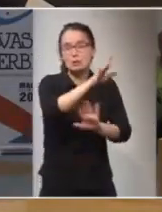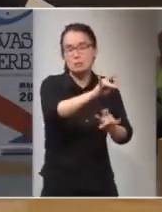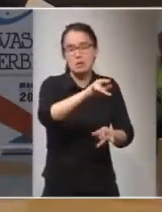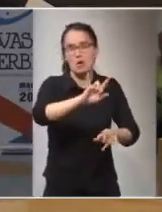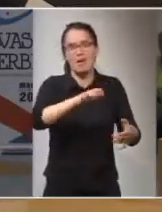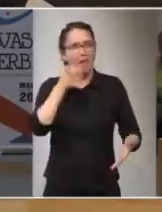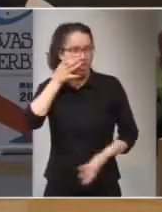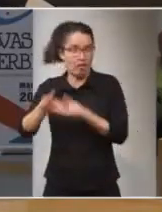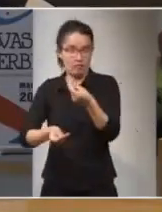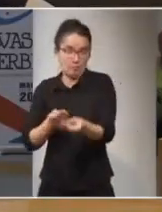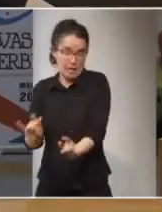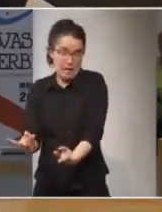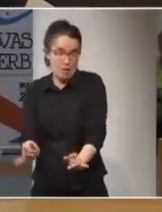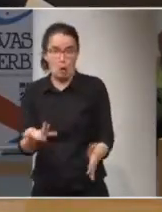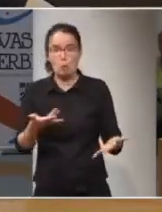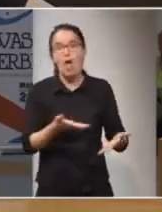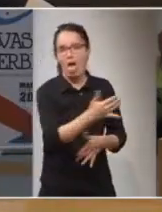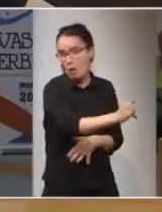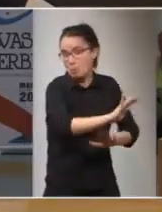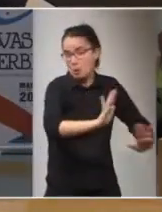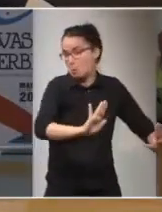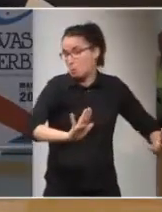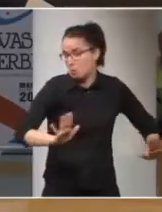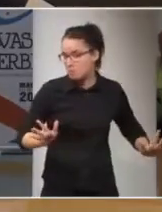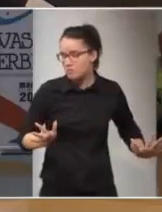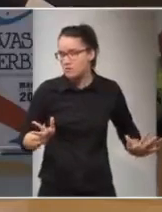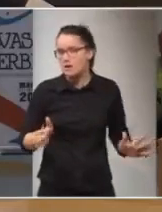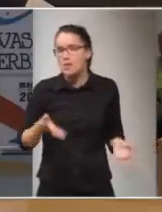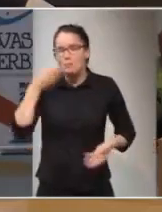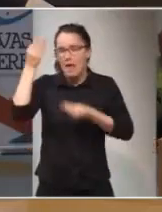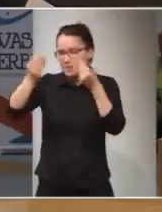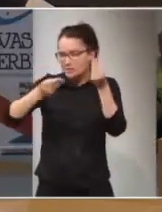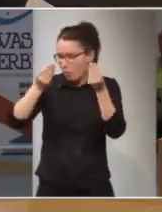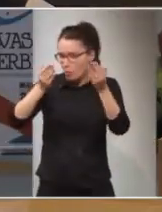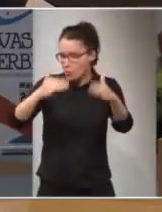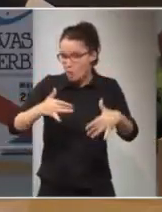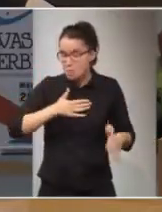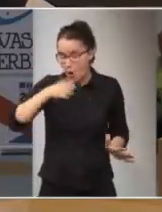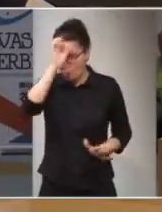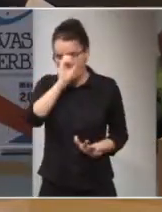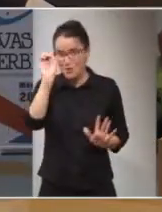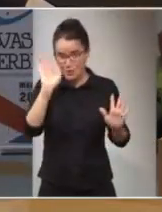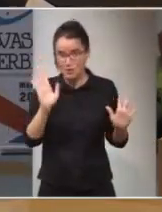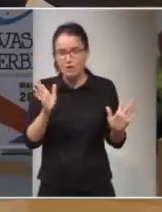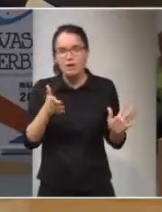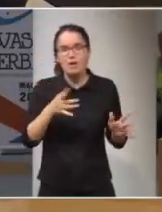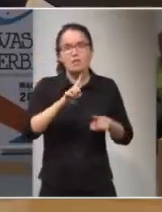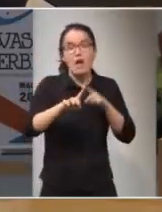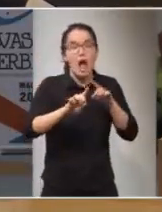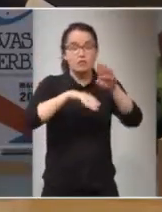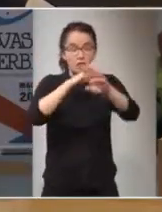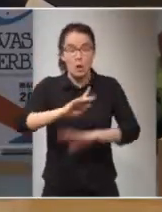aplicarlo. Realmente nunca se pensó, esa es mi opinión, que se pudiera